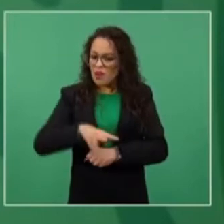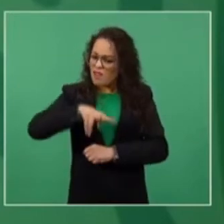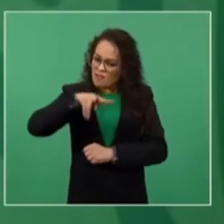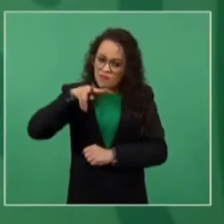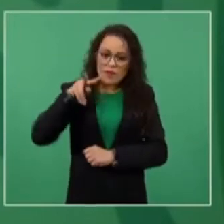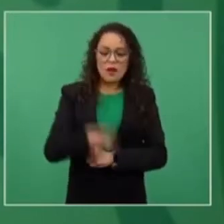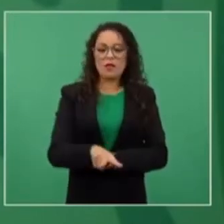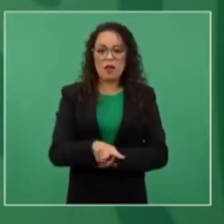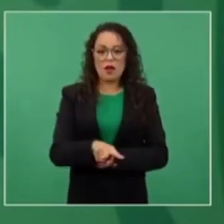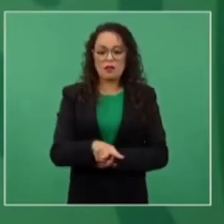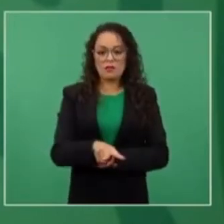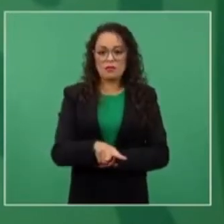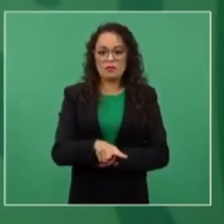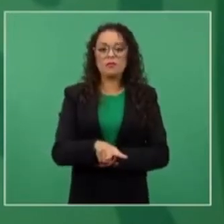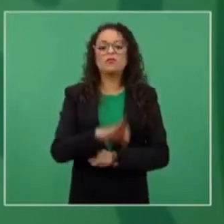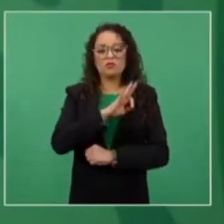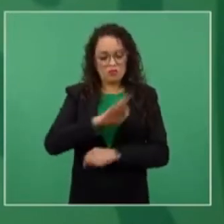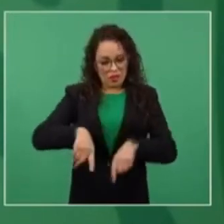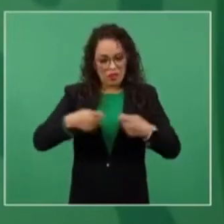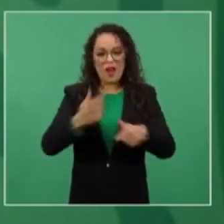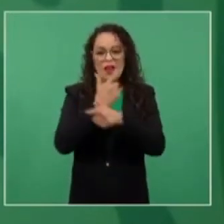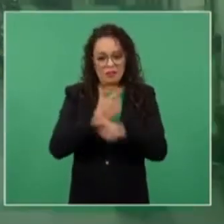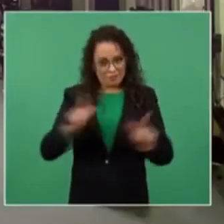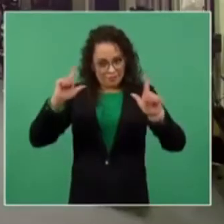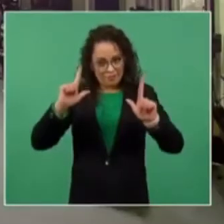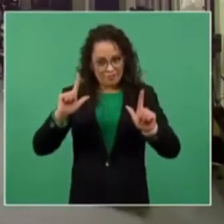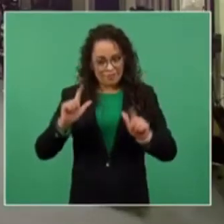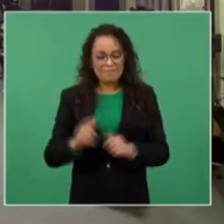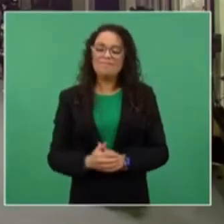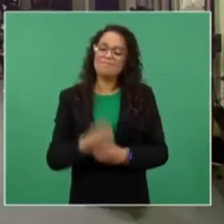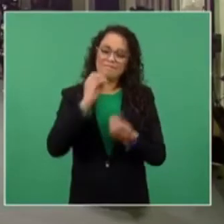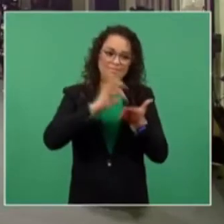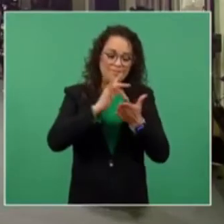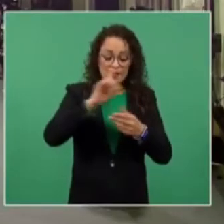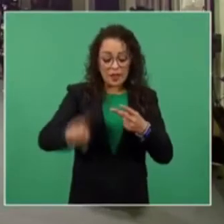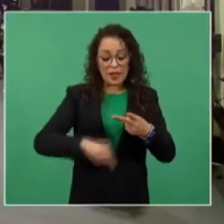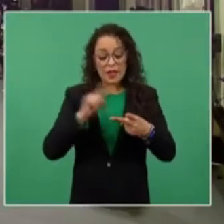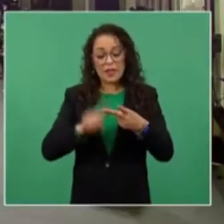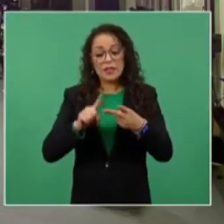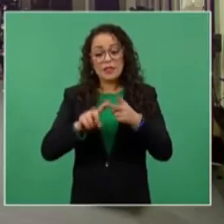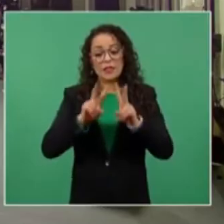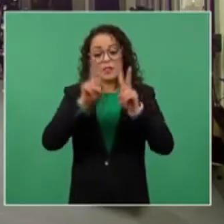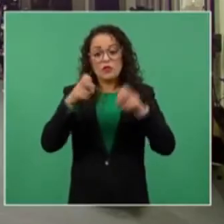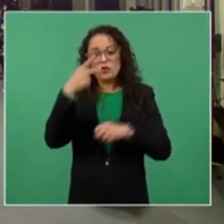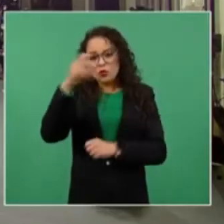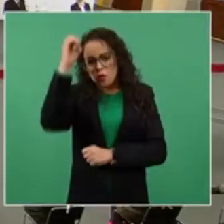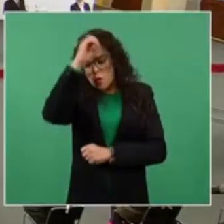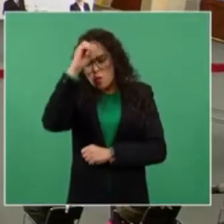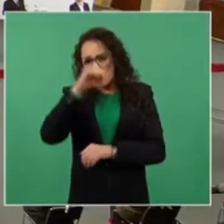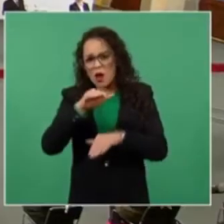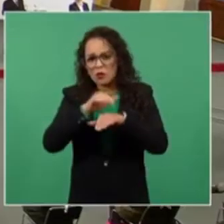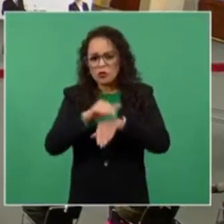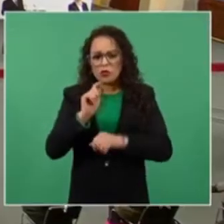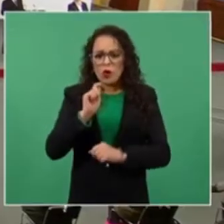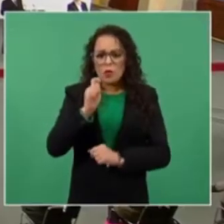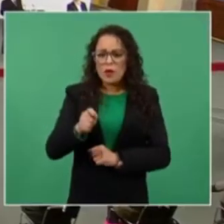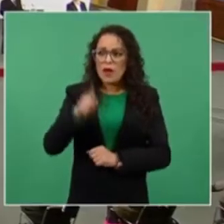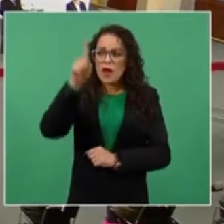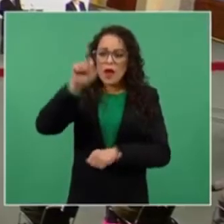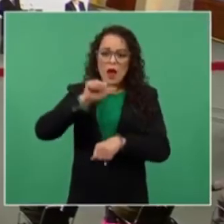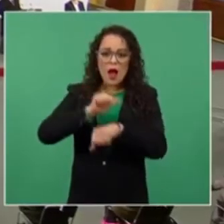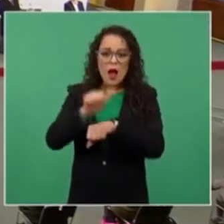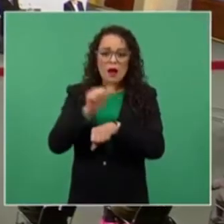nos hará libres bien en el segundo tema su postura sobre la autorización de Argentina para